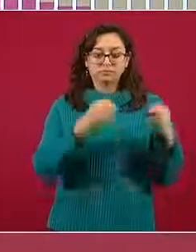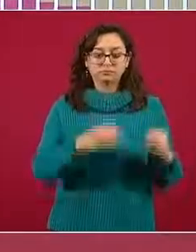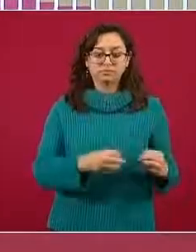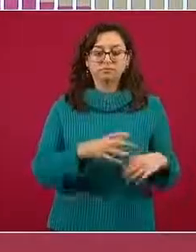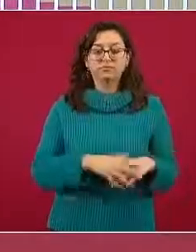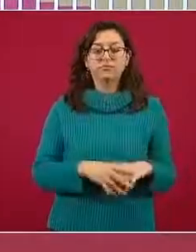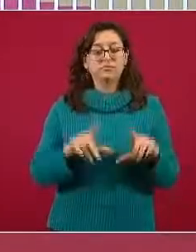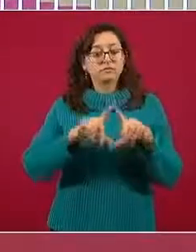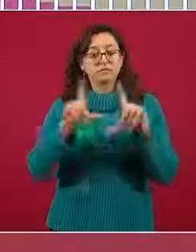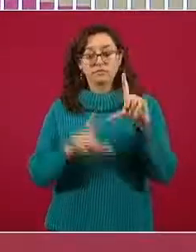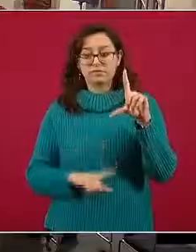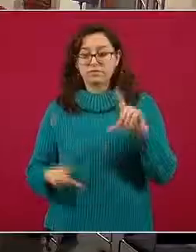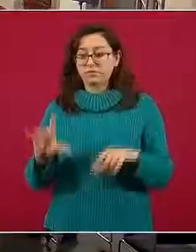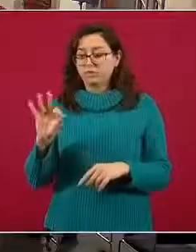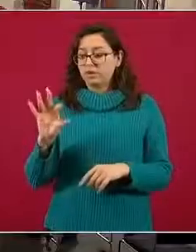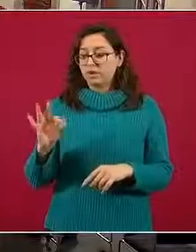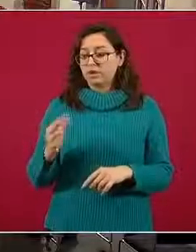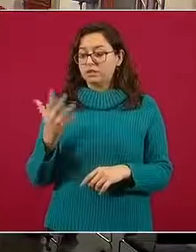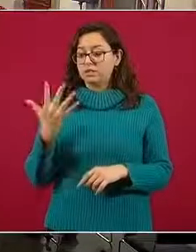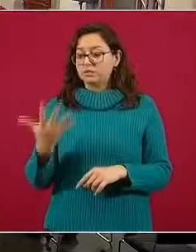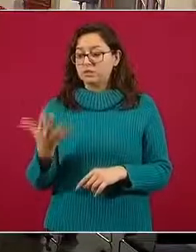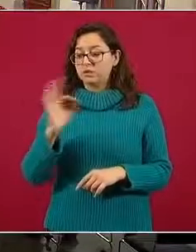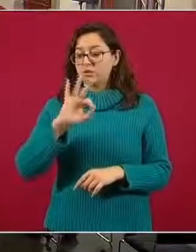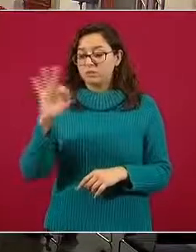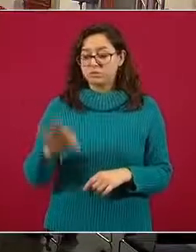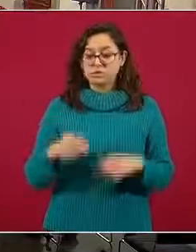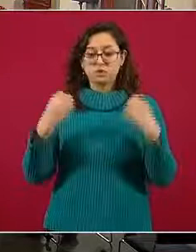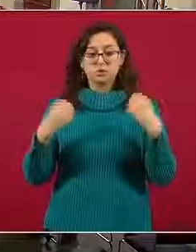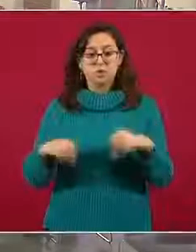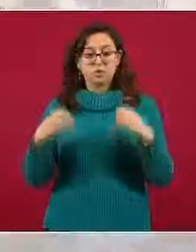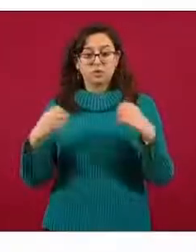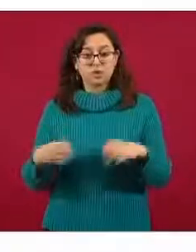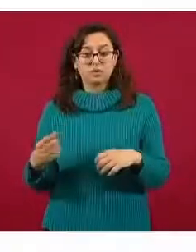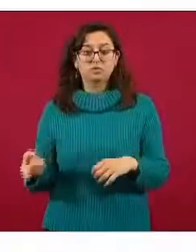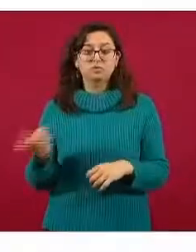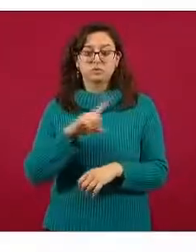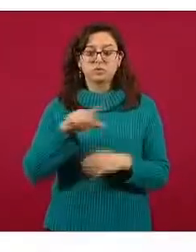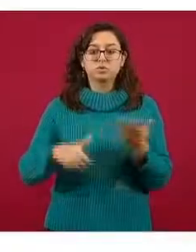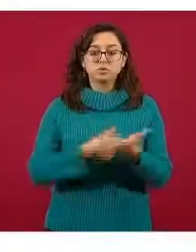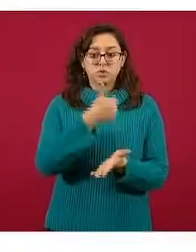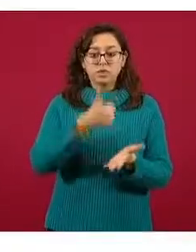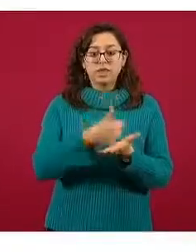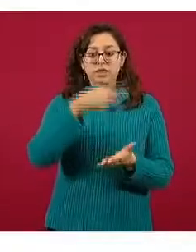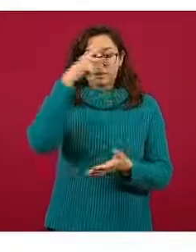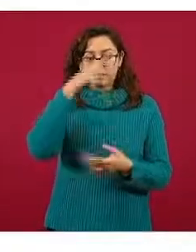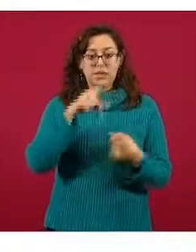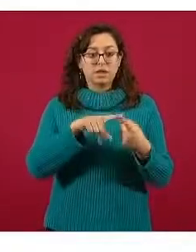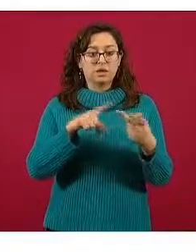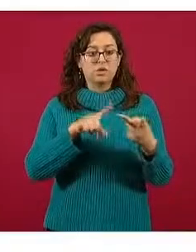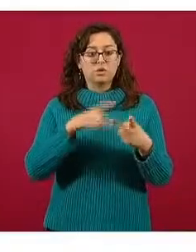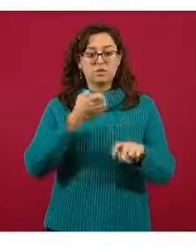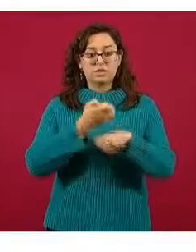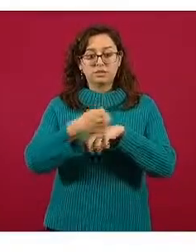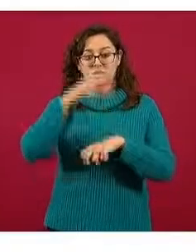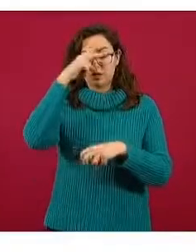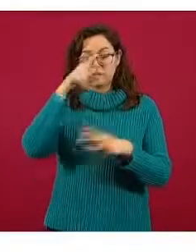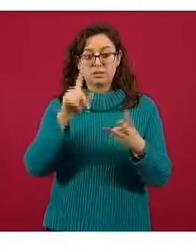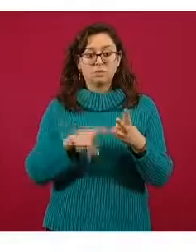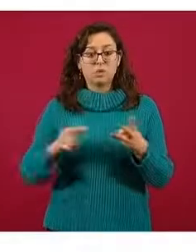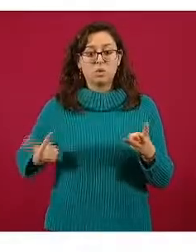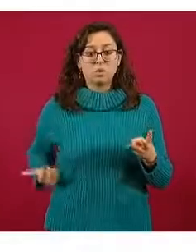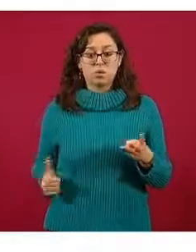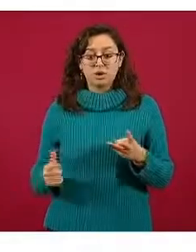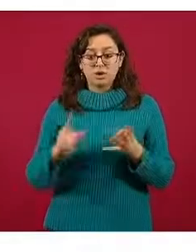45 por ciento a nivel nacional y son la Ciudad de México, el Estado de México, Guanajuato, Hidalgo,